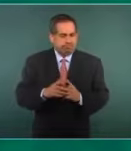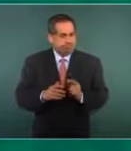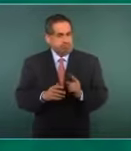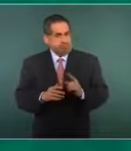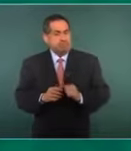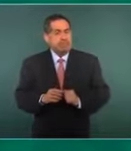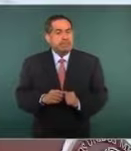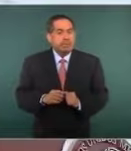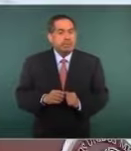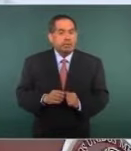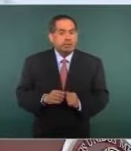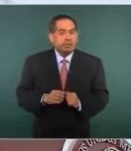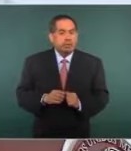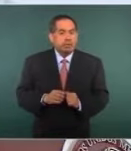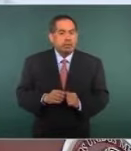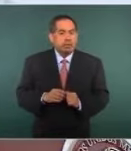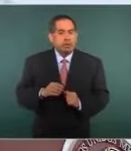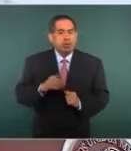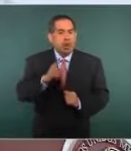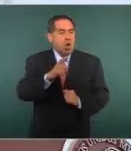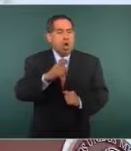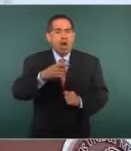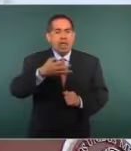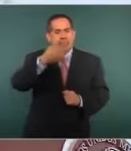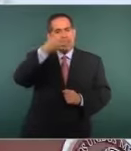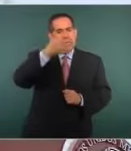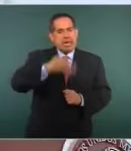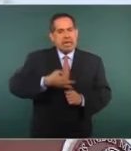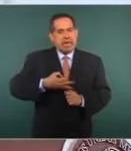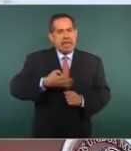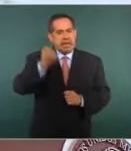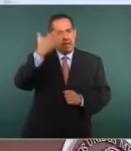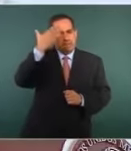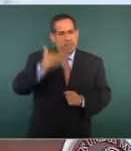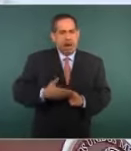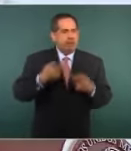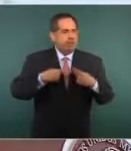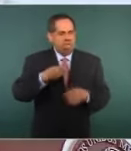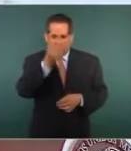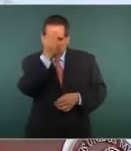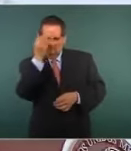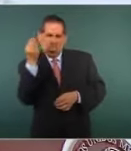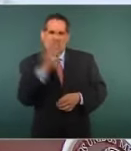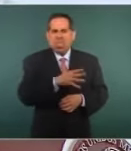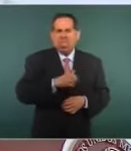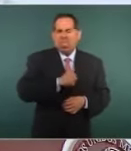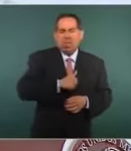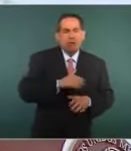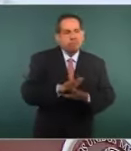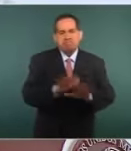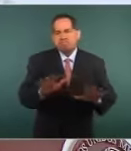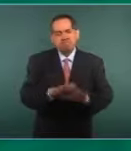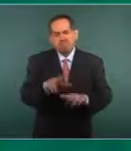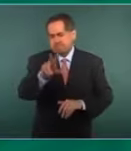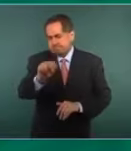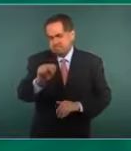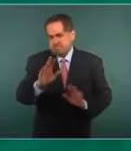dañar la dignidad de las personas, no